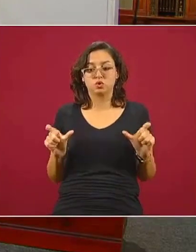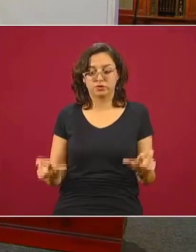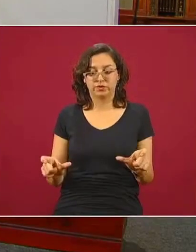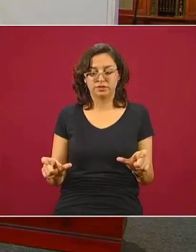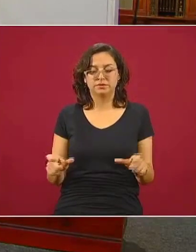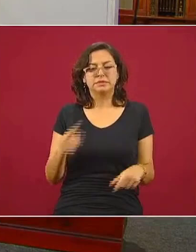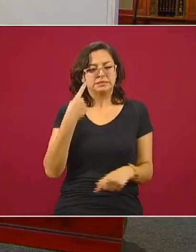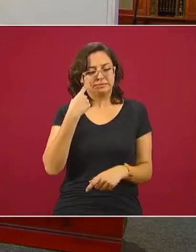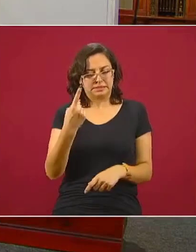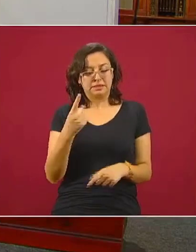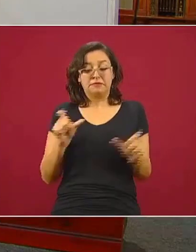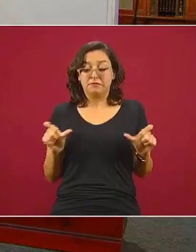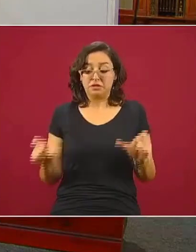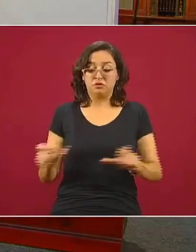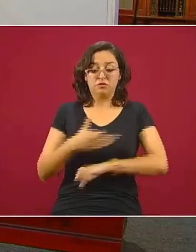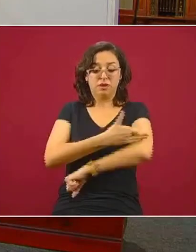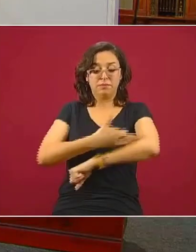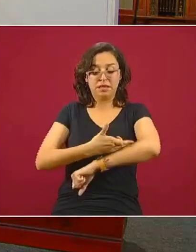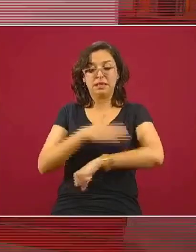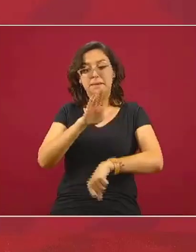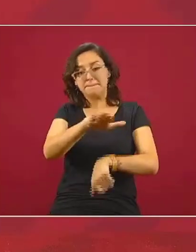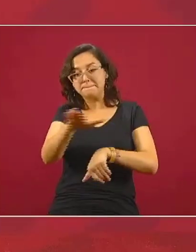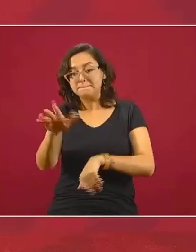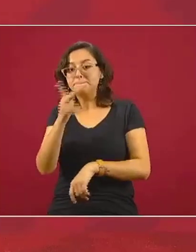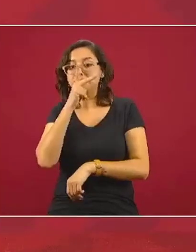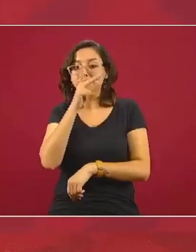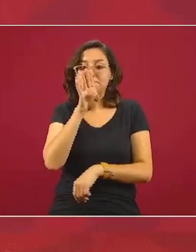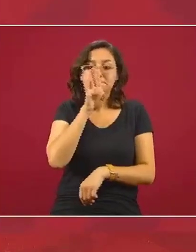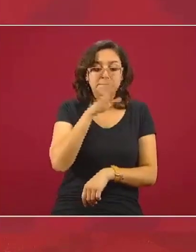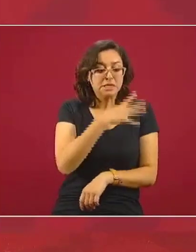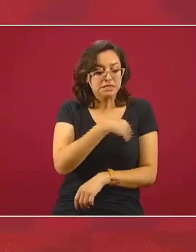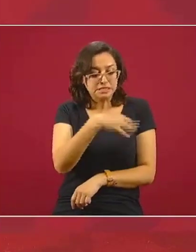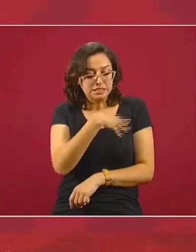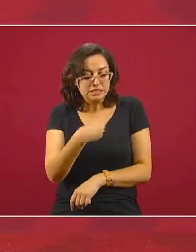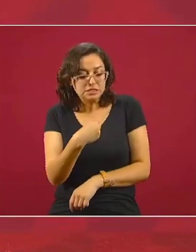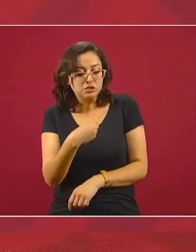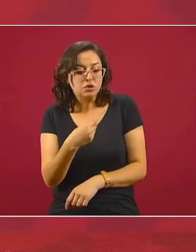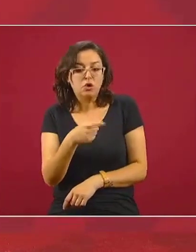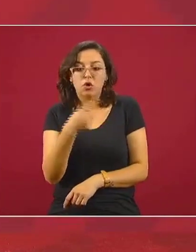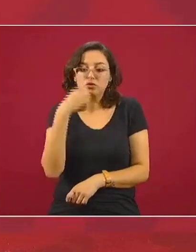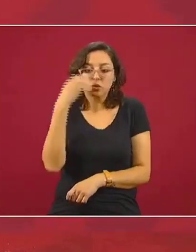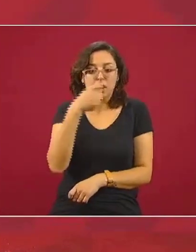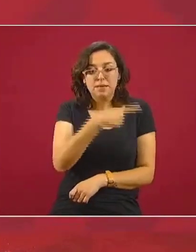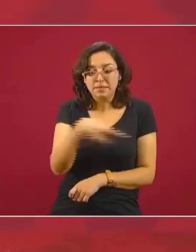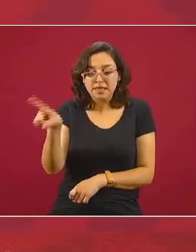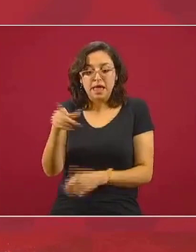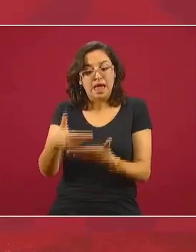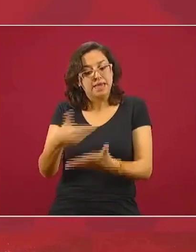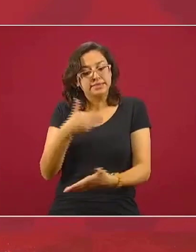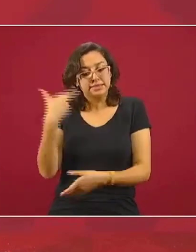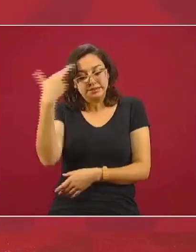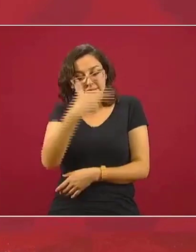colaboración a madres y padres de familia para que ellos revisen a sus hijos antes de mandarlos a la escuela